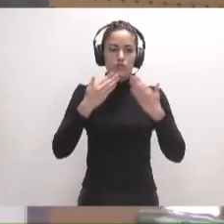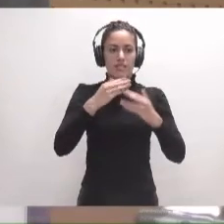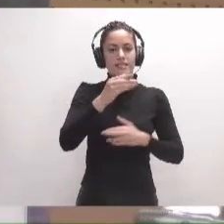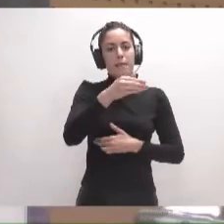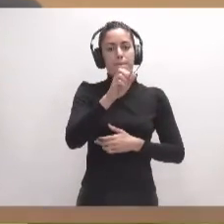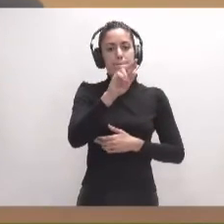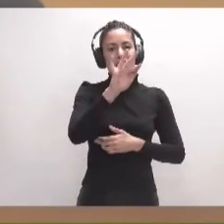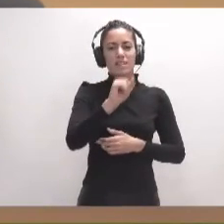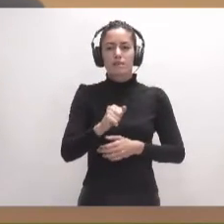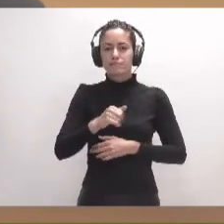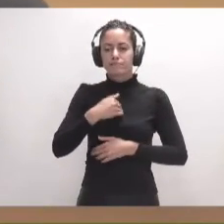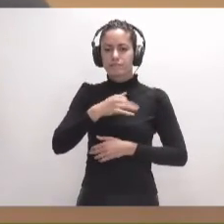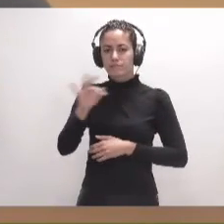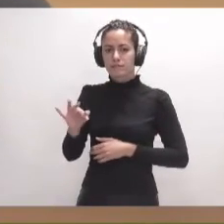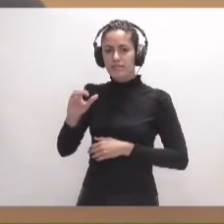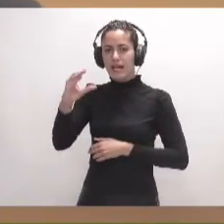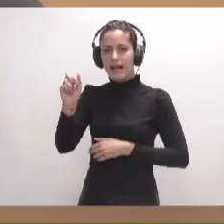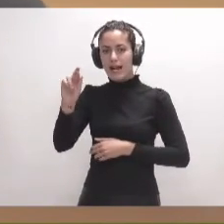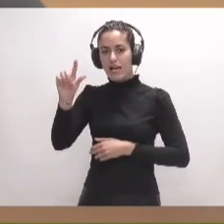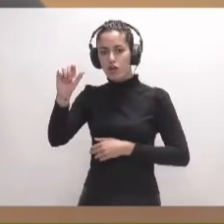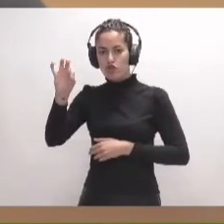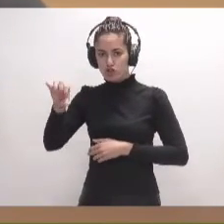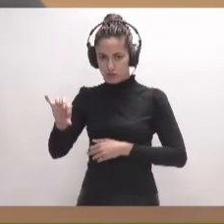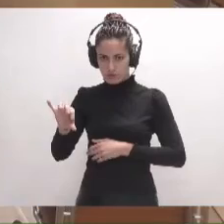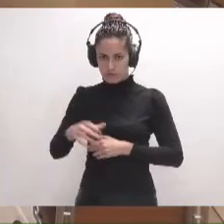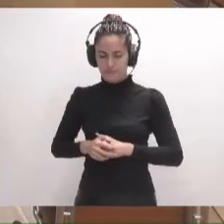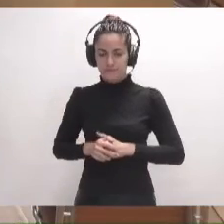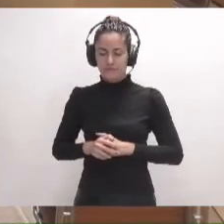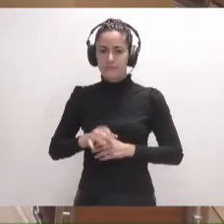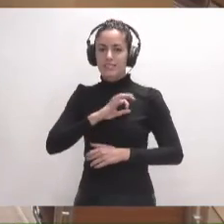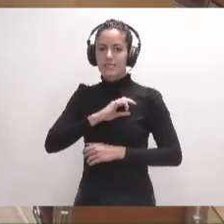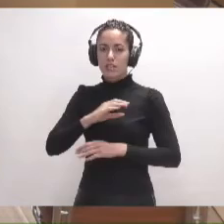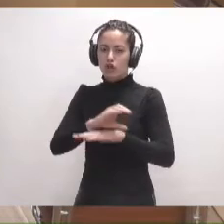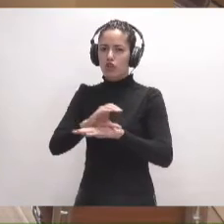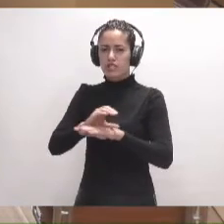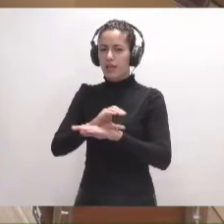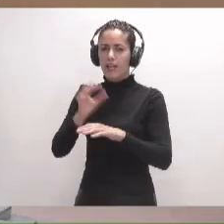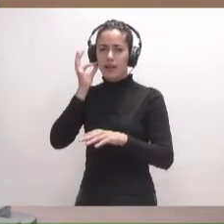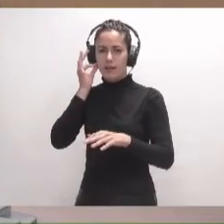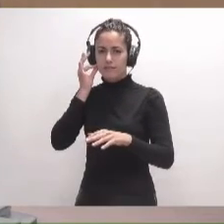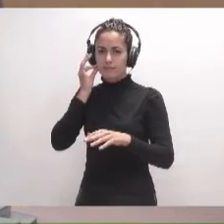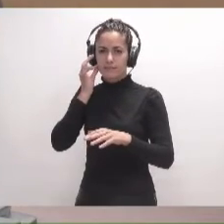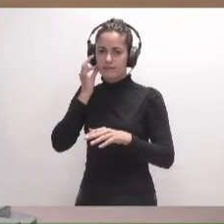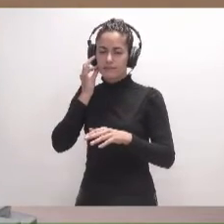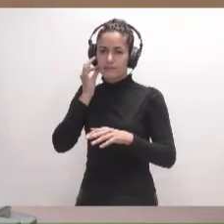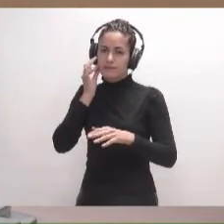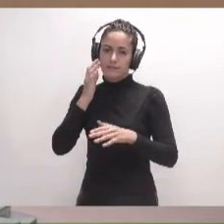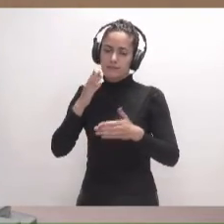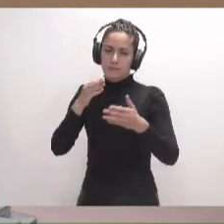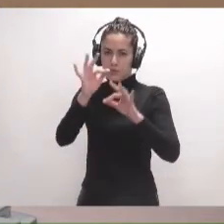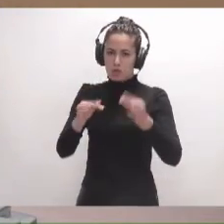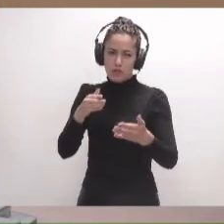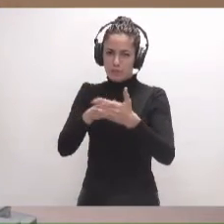señora Berta. ¿Posición, Carlos? Sí, señora consejera, la estimación de las alegaciones no paraliza el presupuesto.